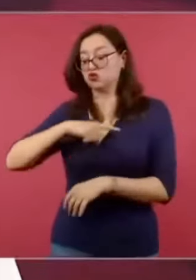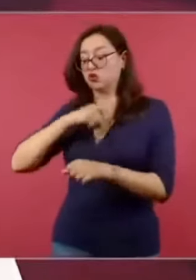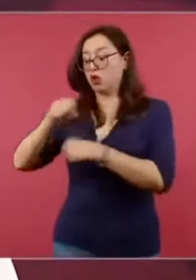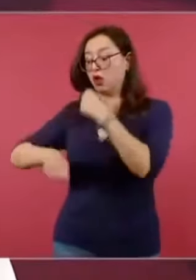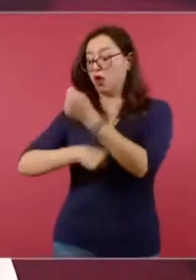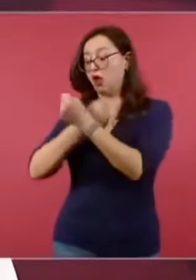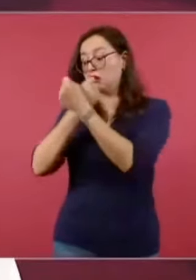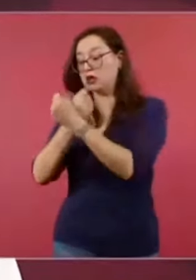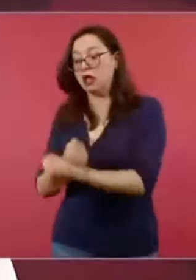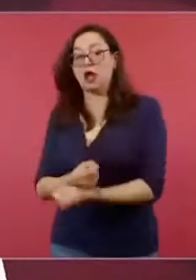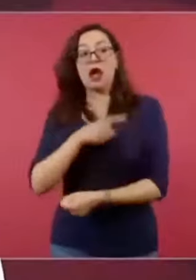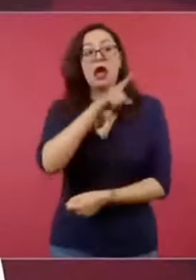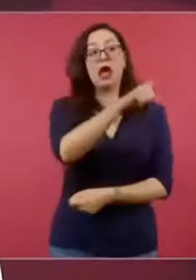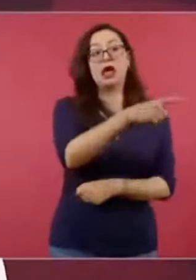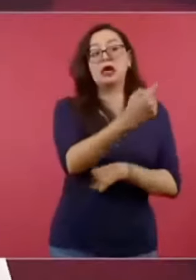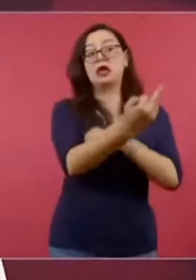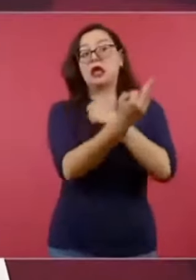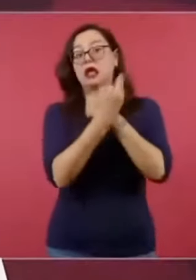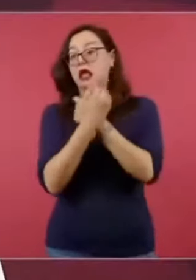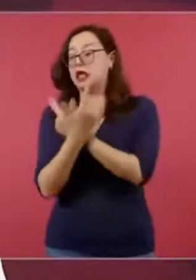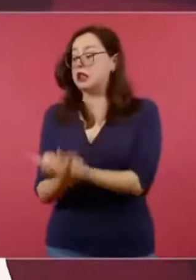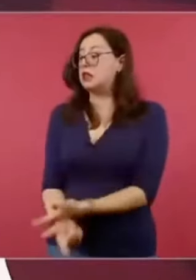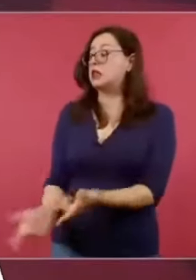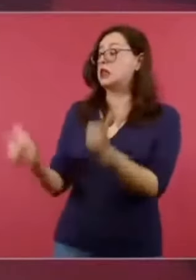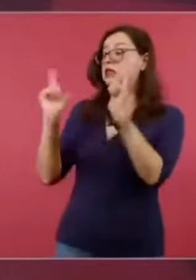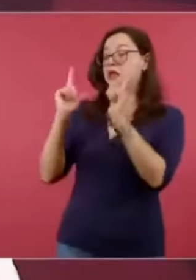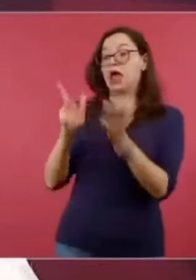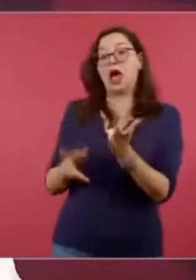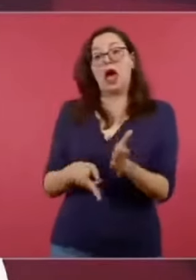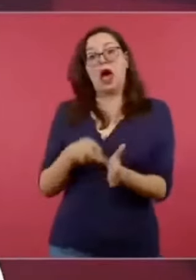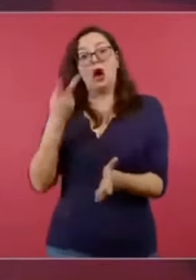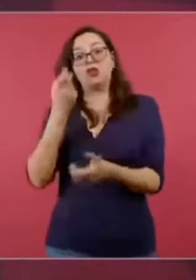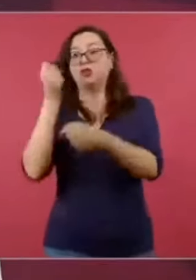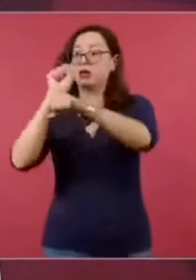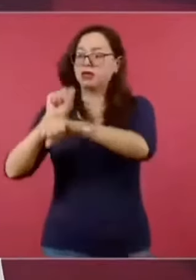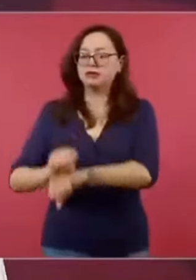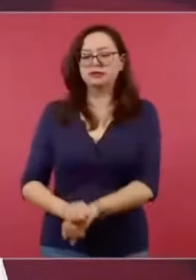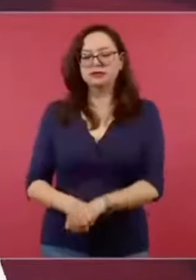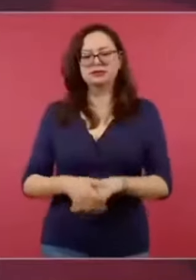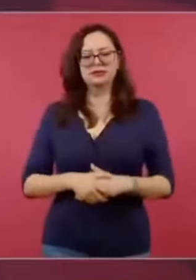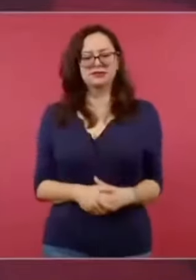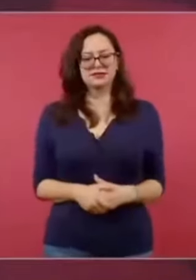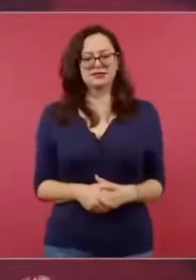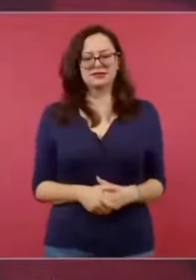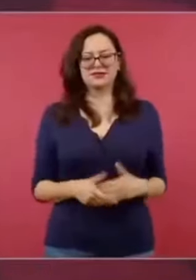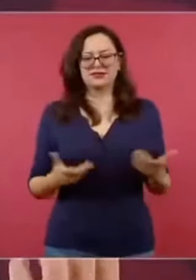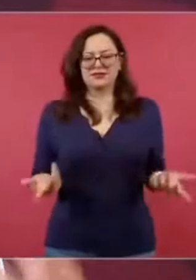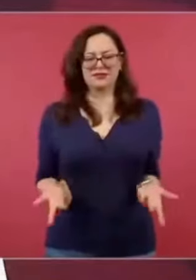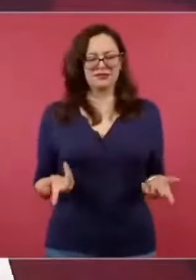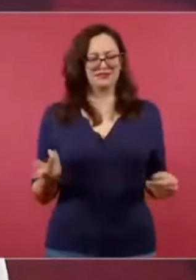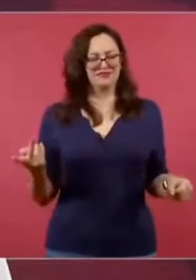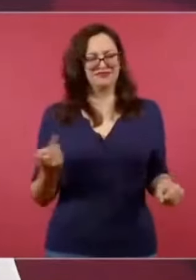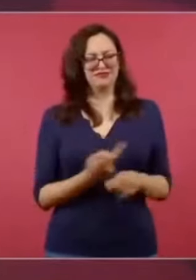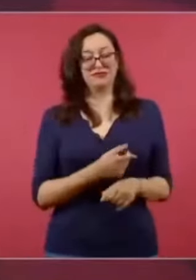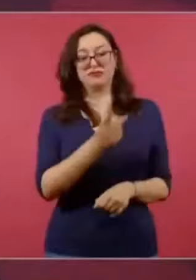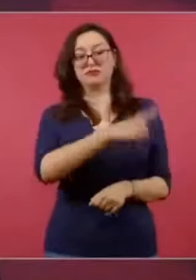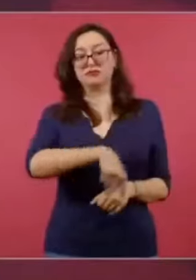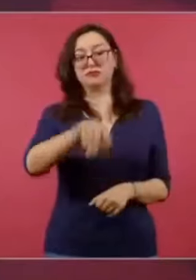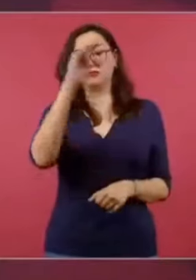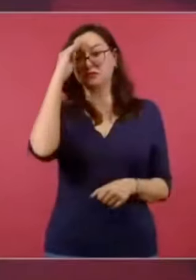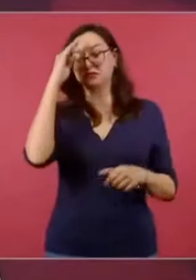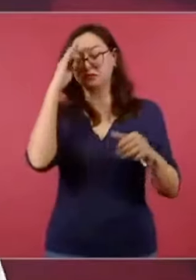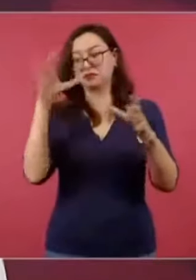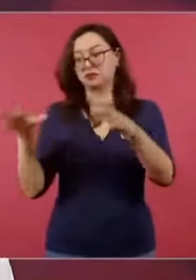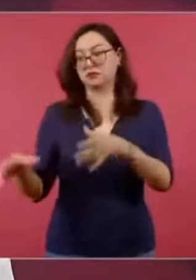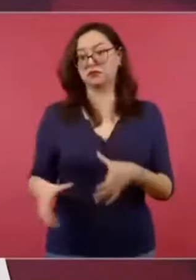pueblo, porque no se asumen y tampoco se ven iguales a los casi 36 millones que votamos